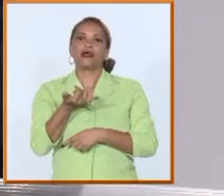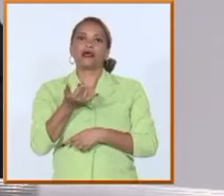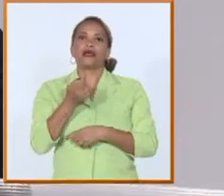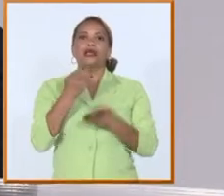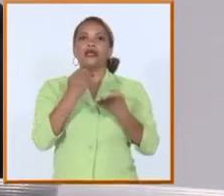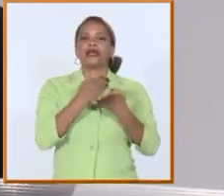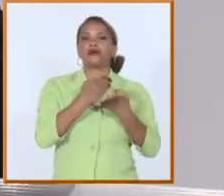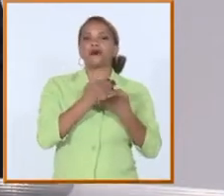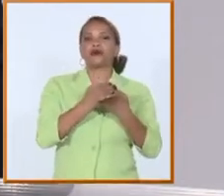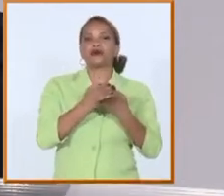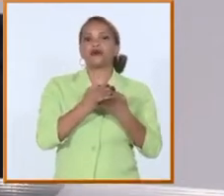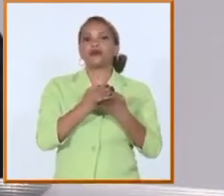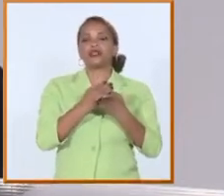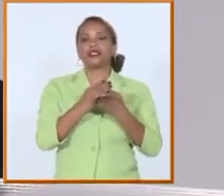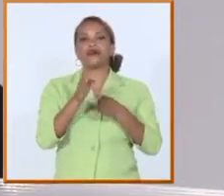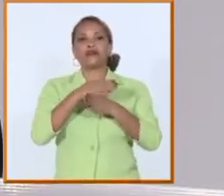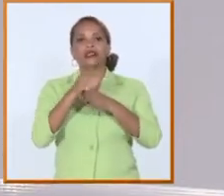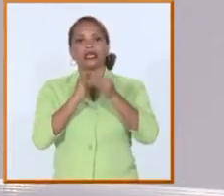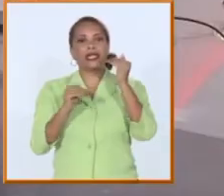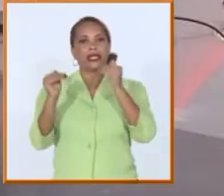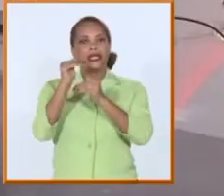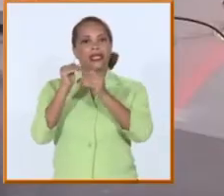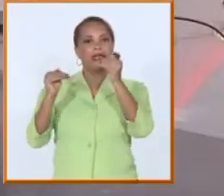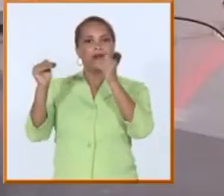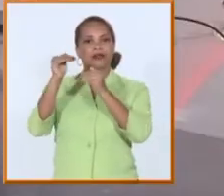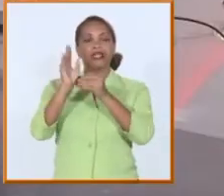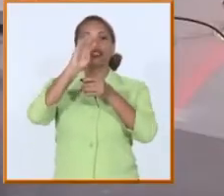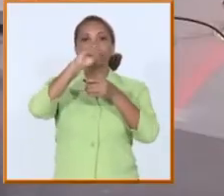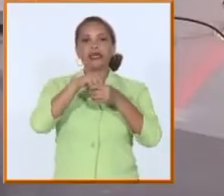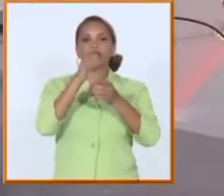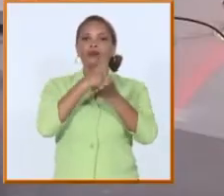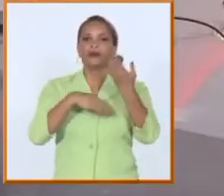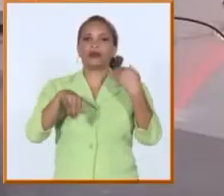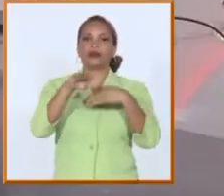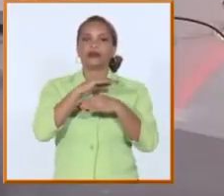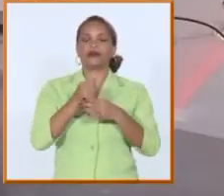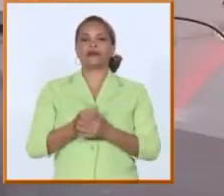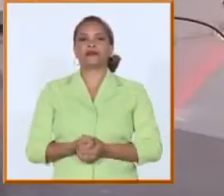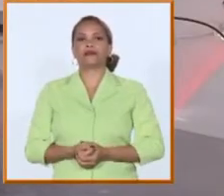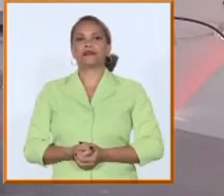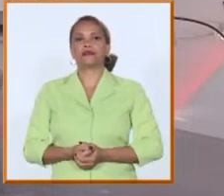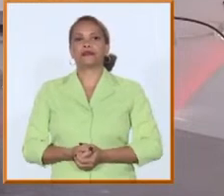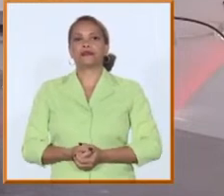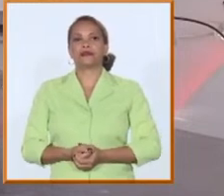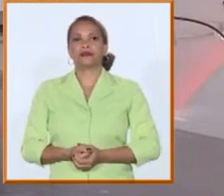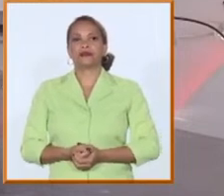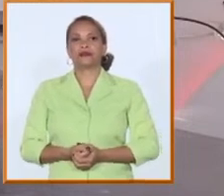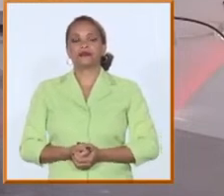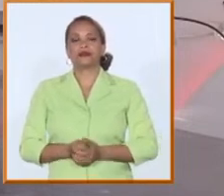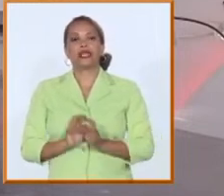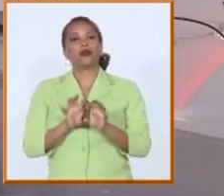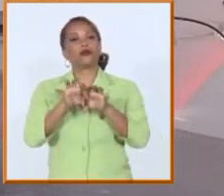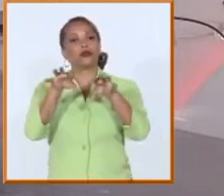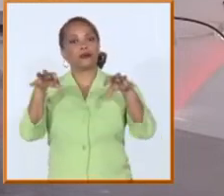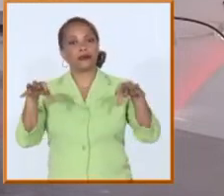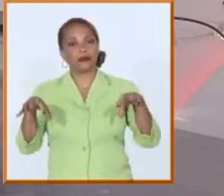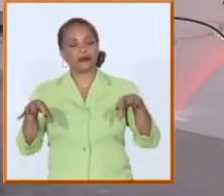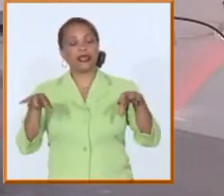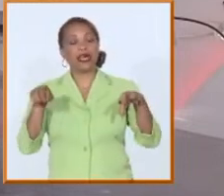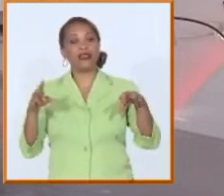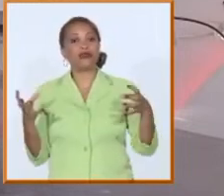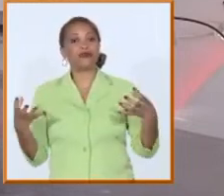de todos los niveles en su en su gestión y por lo tanto esa dicotomía esa desincronización